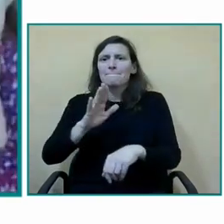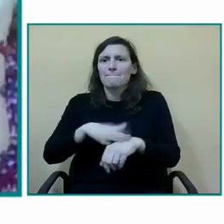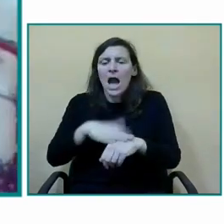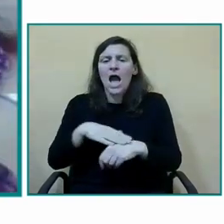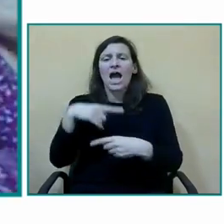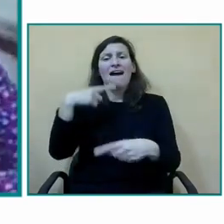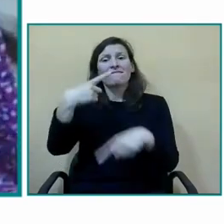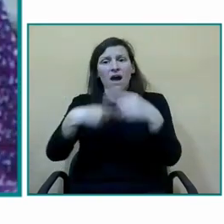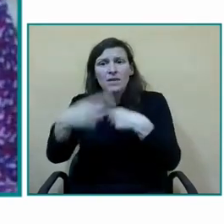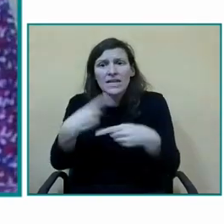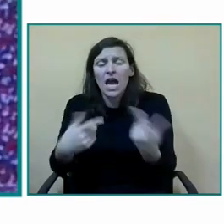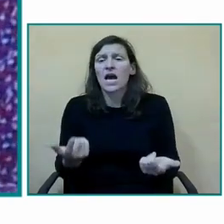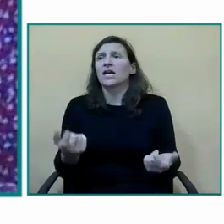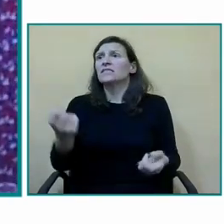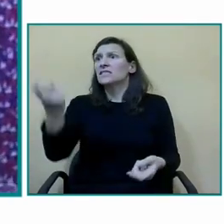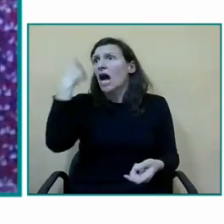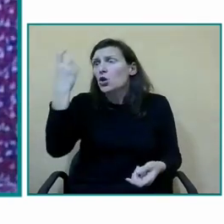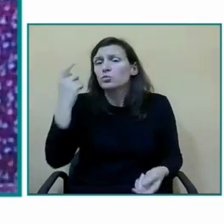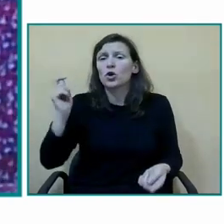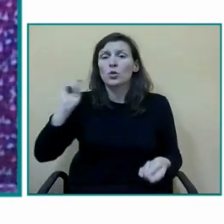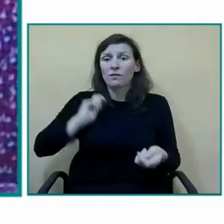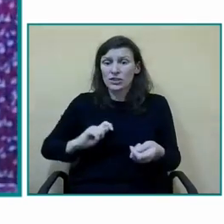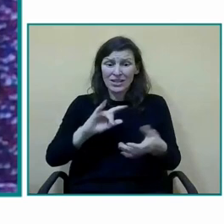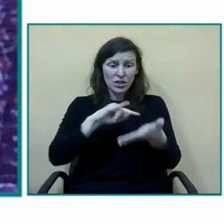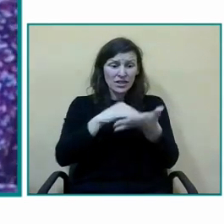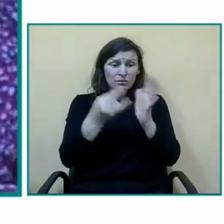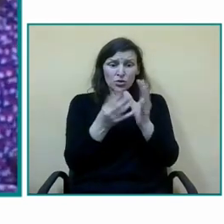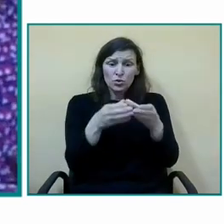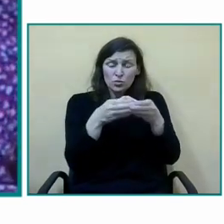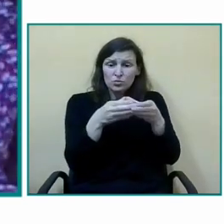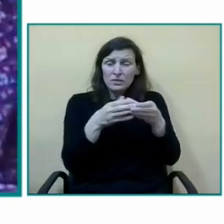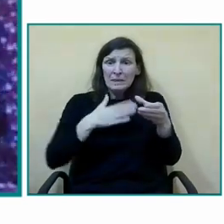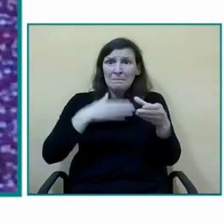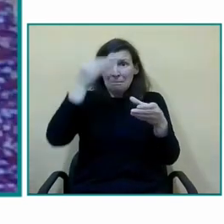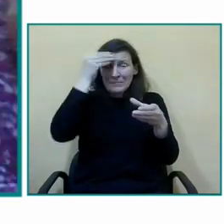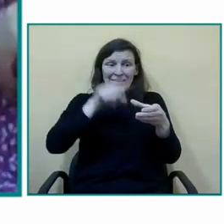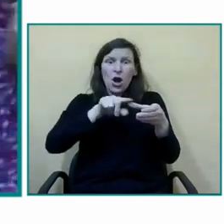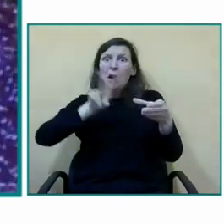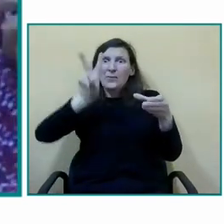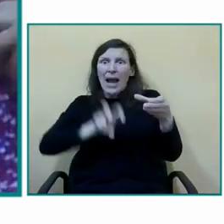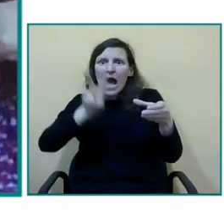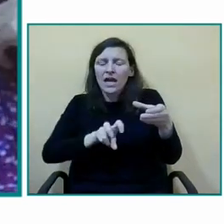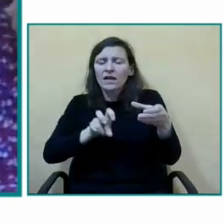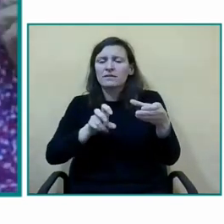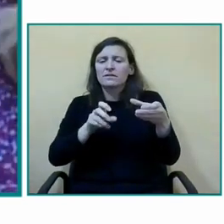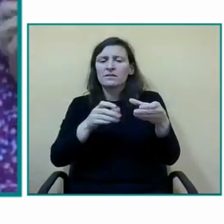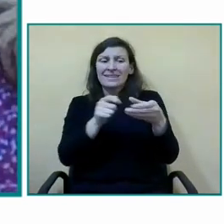nos queda es trasladarlo dejar que pueda estas semillas también puedan estar en otros